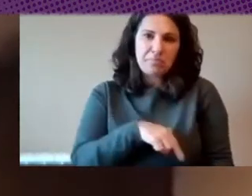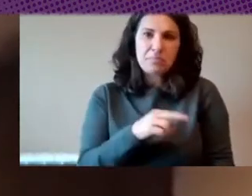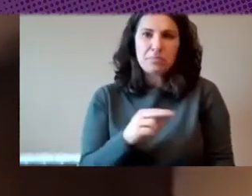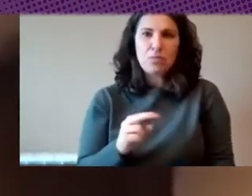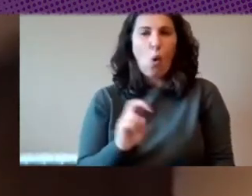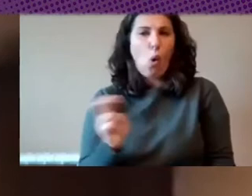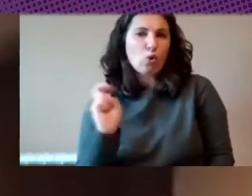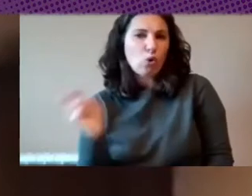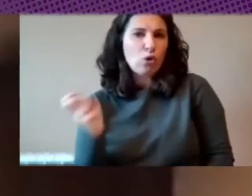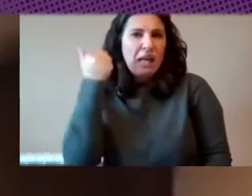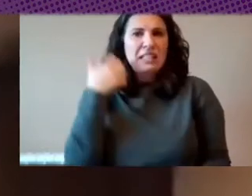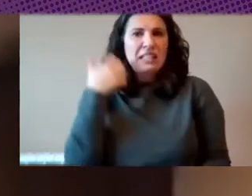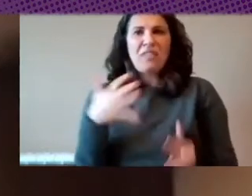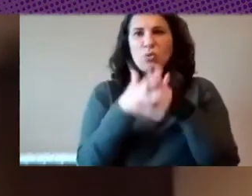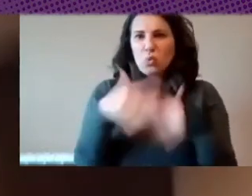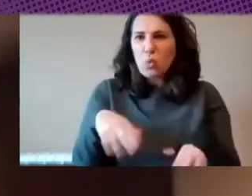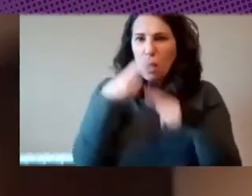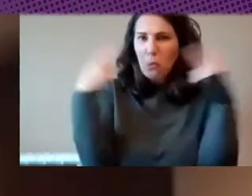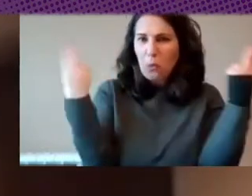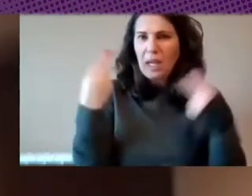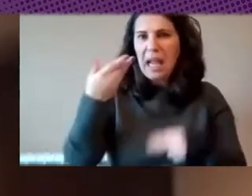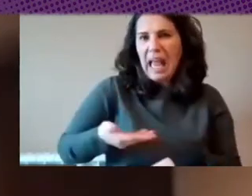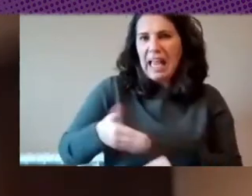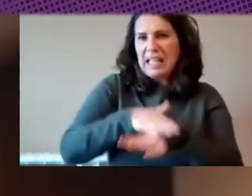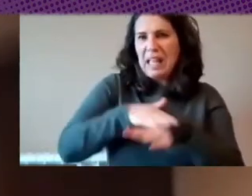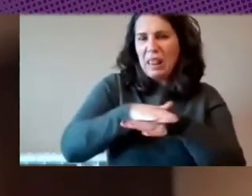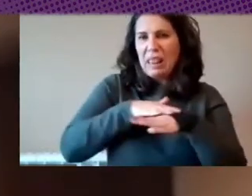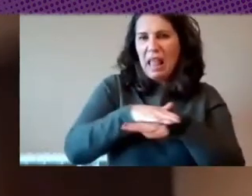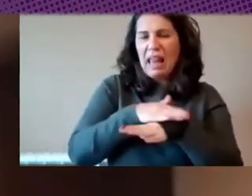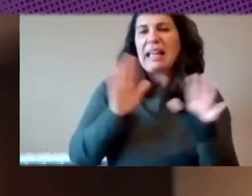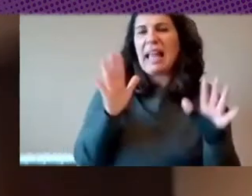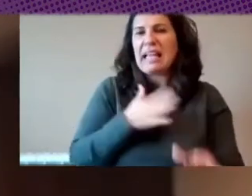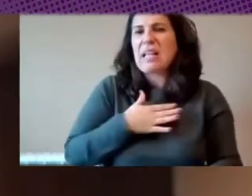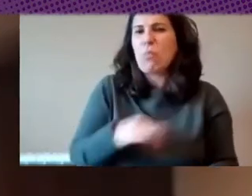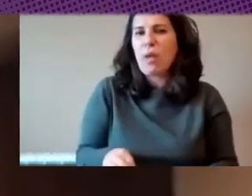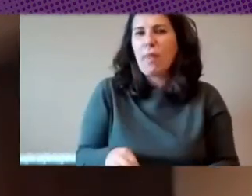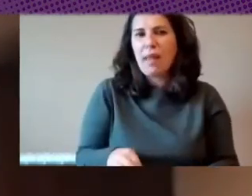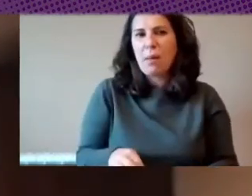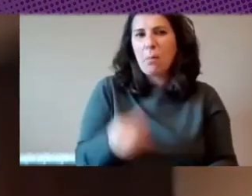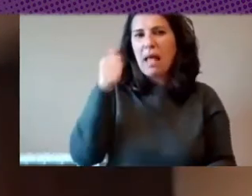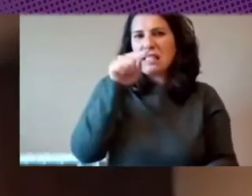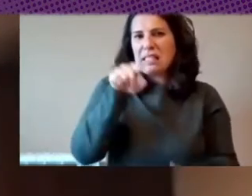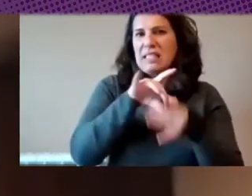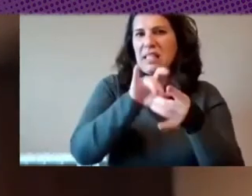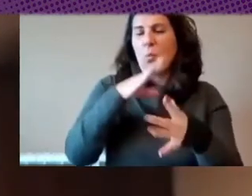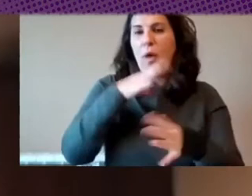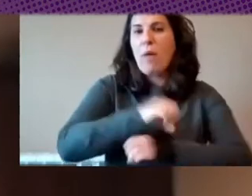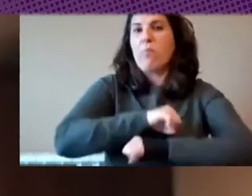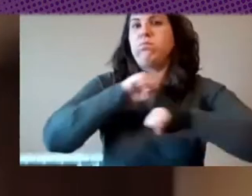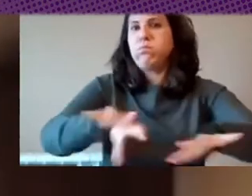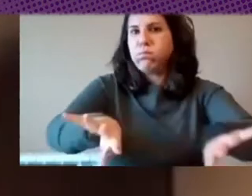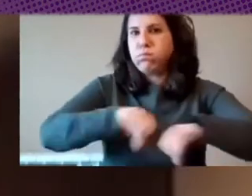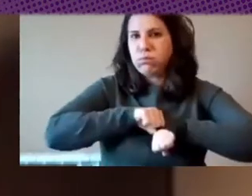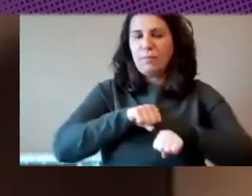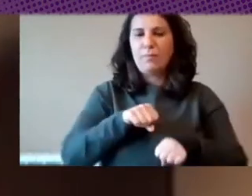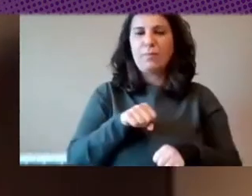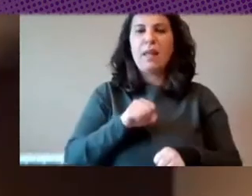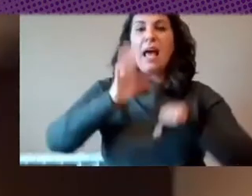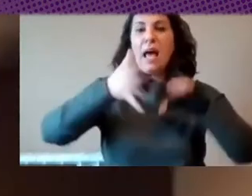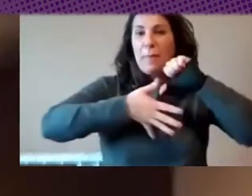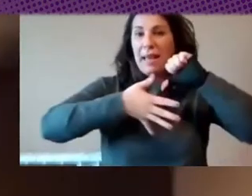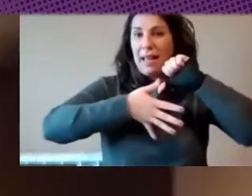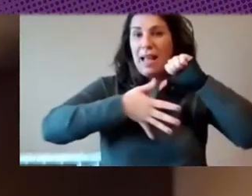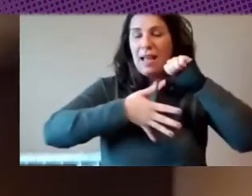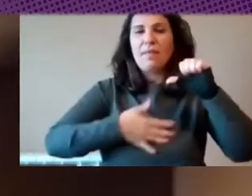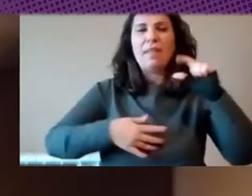infraestructura pública esencial que se pueden apalancar en el Ecuador en América del Sur en América Latina